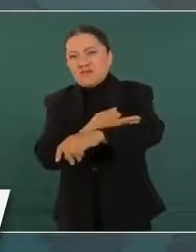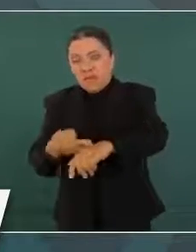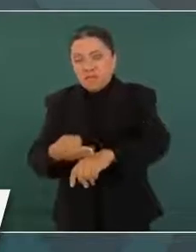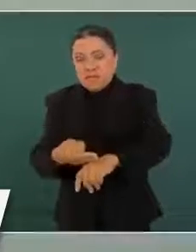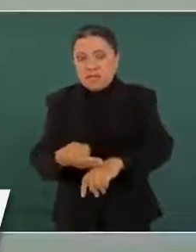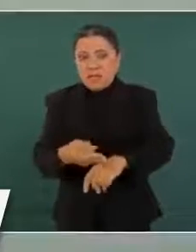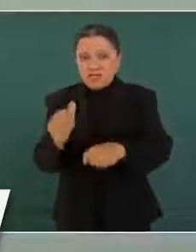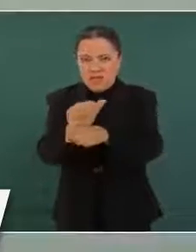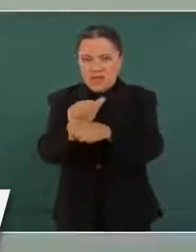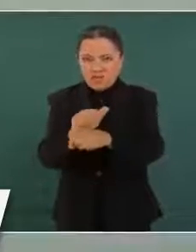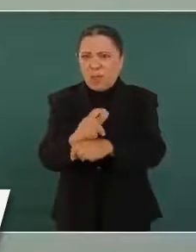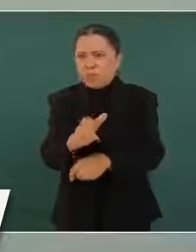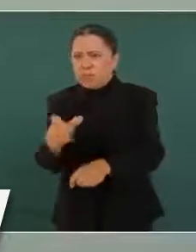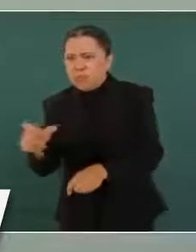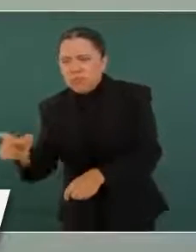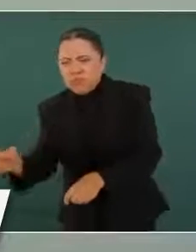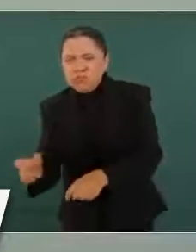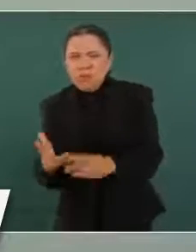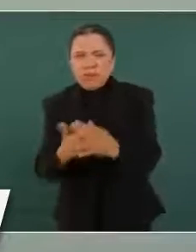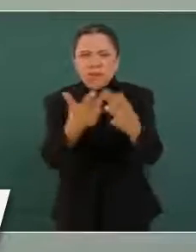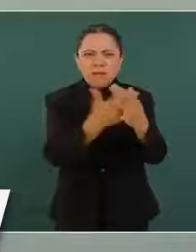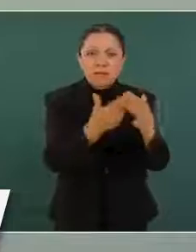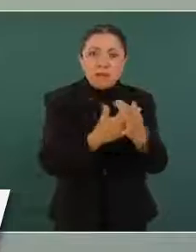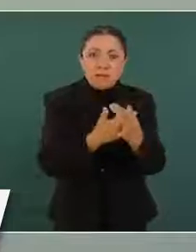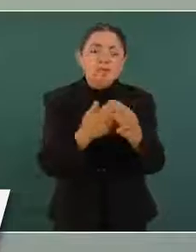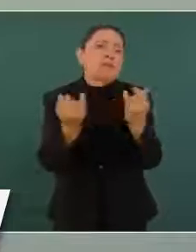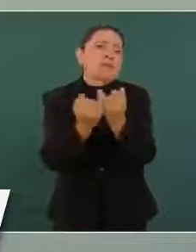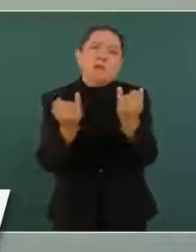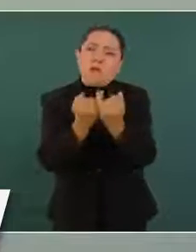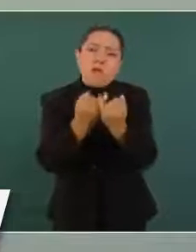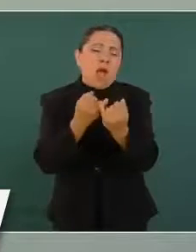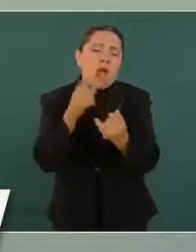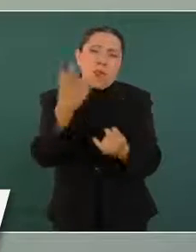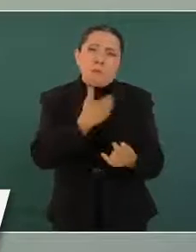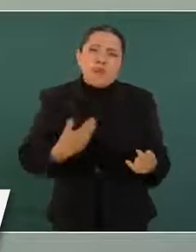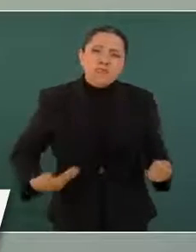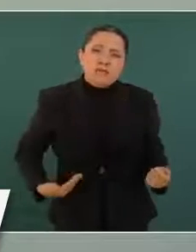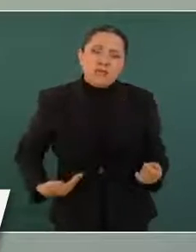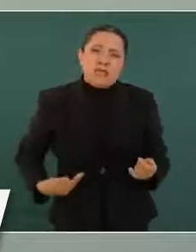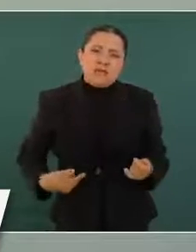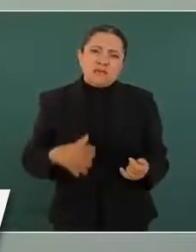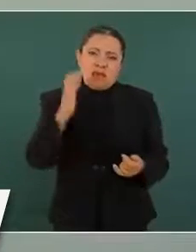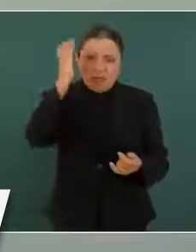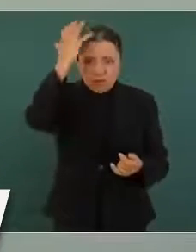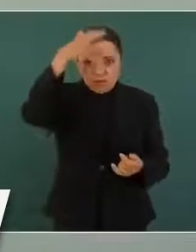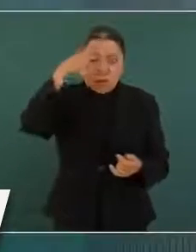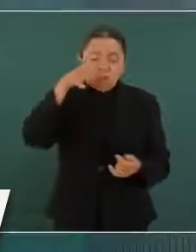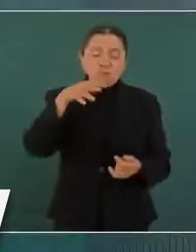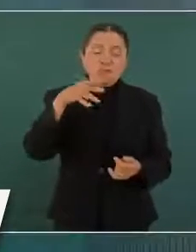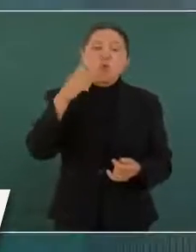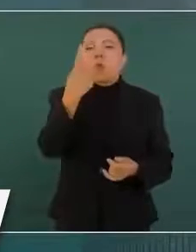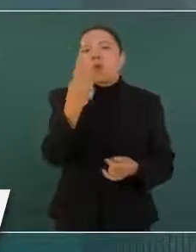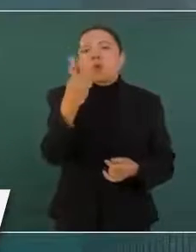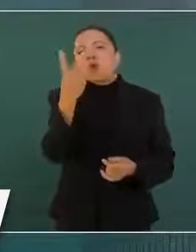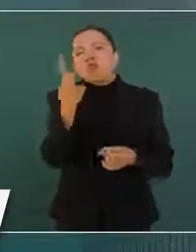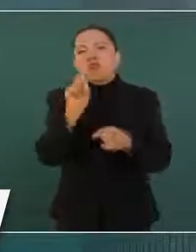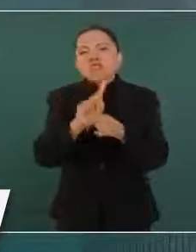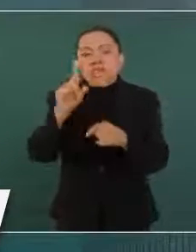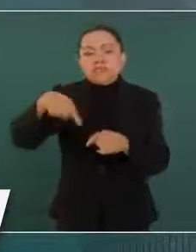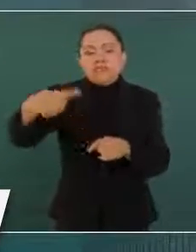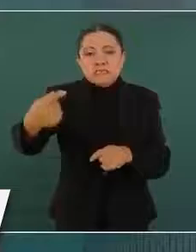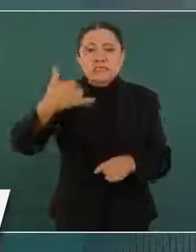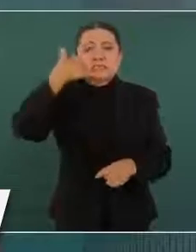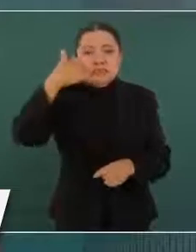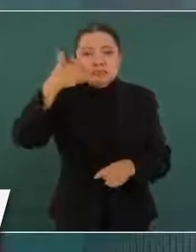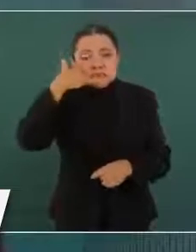Lo mismo habló al día siguiente o a los dos días el presidente Trump y el ofrecimiento